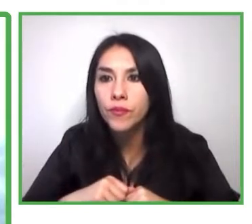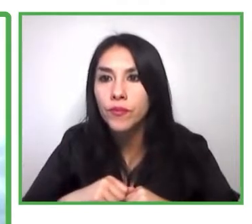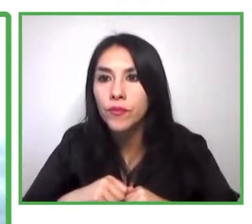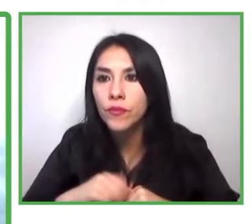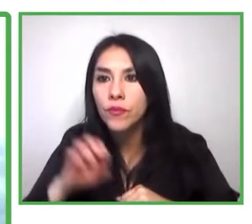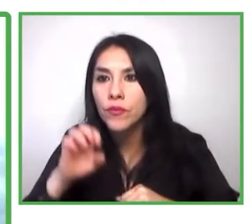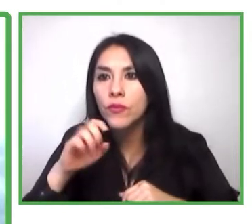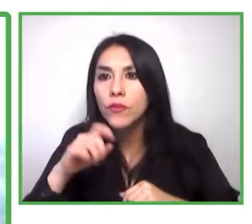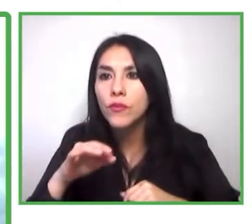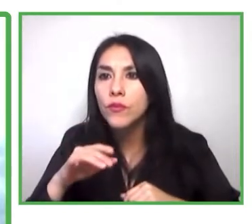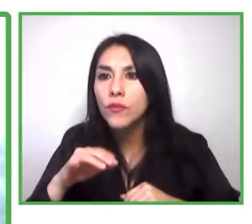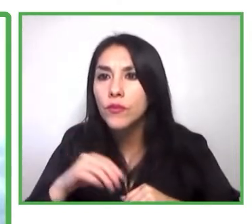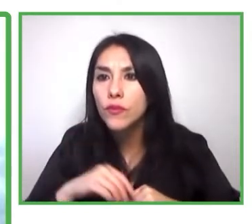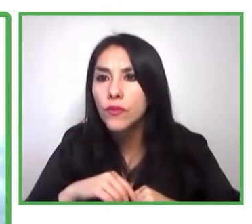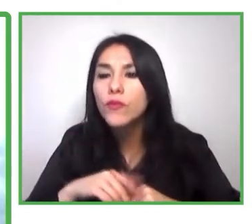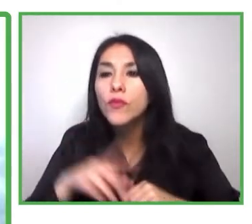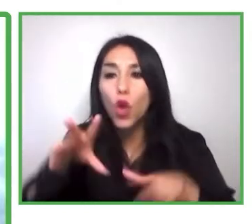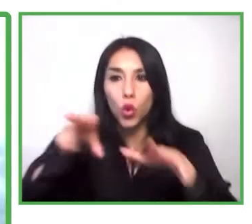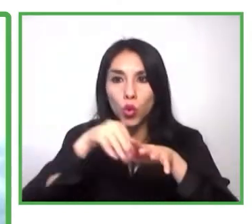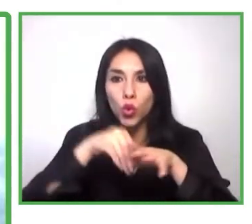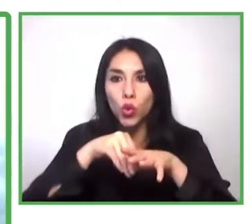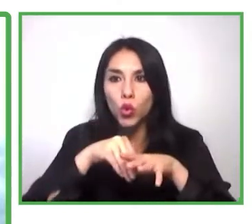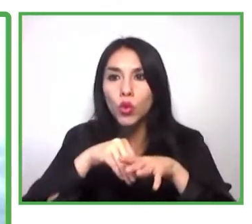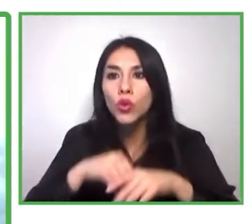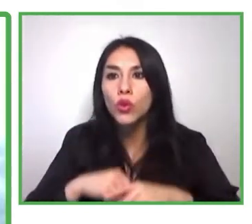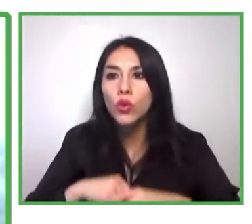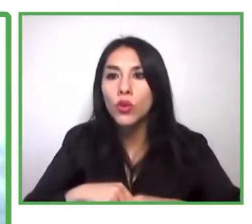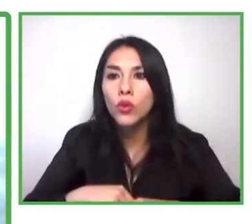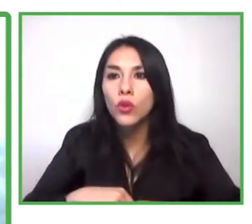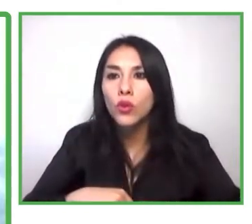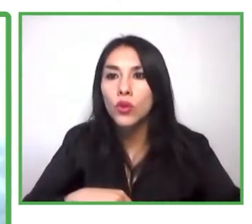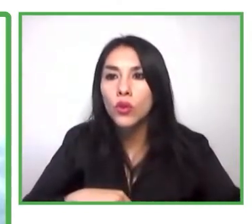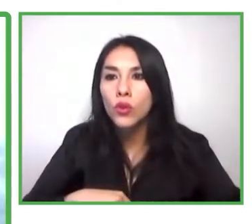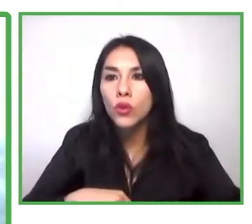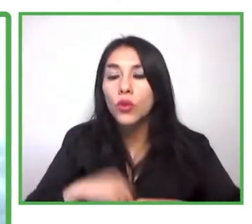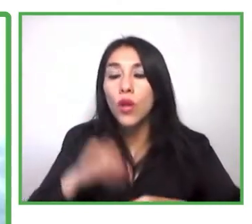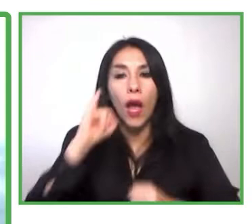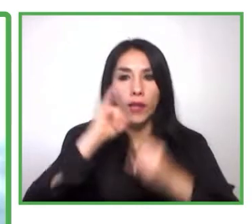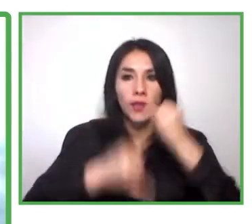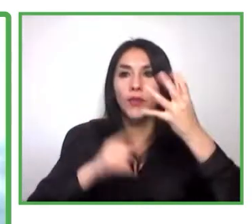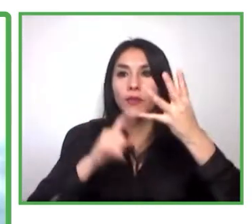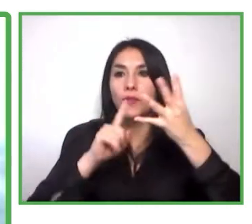con la presentación de Gabriela Solué, vicepresidenta de INCLUYE, Gingro.